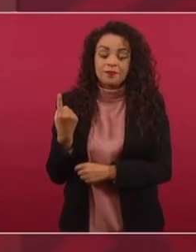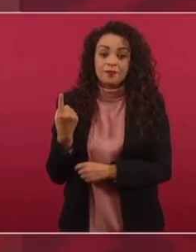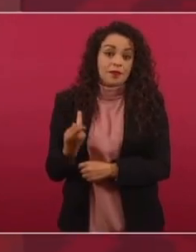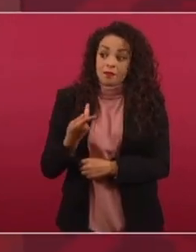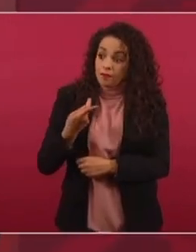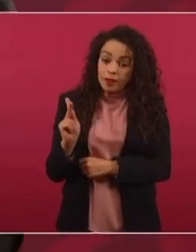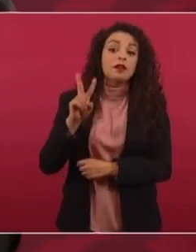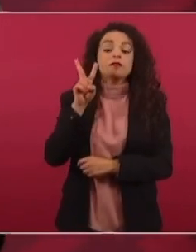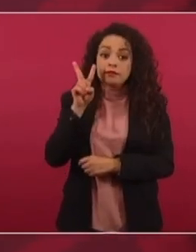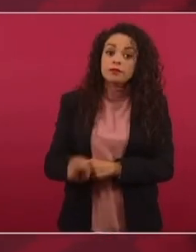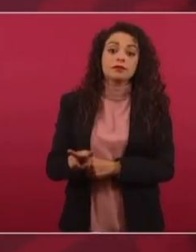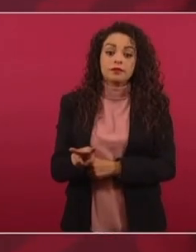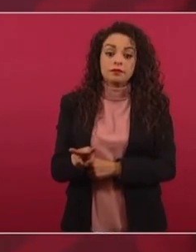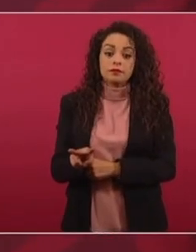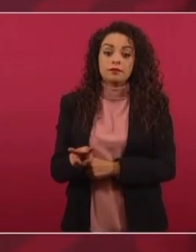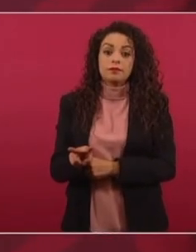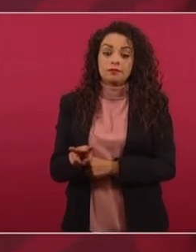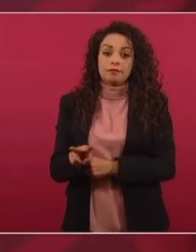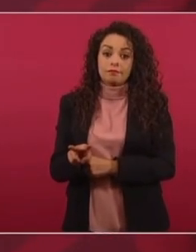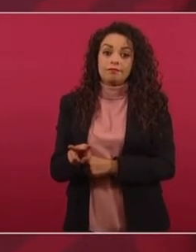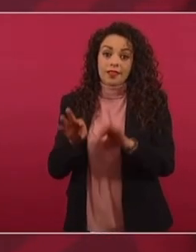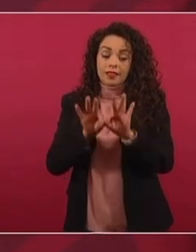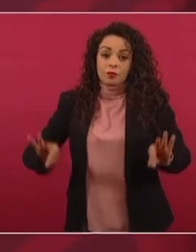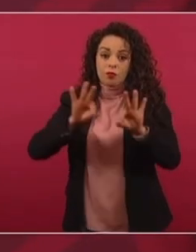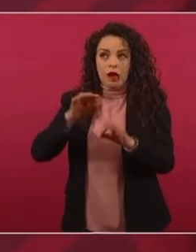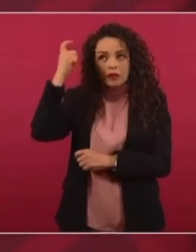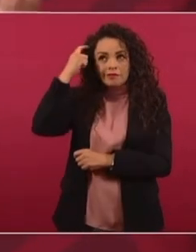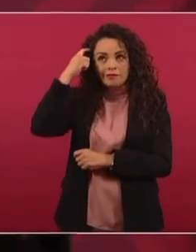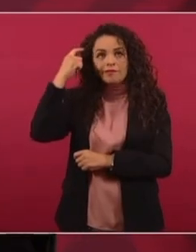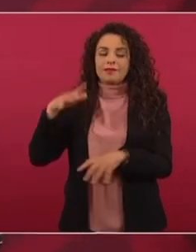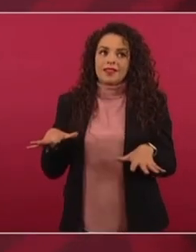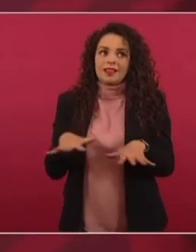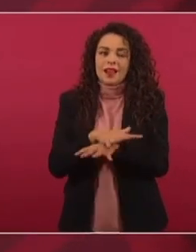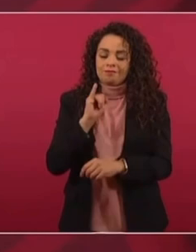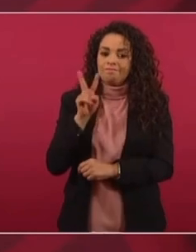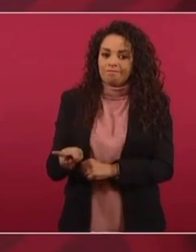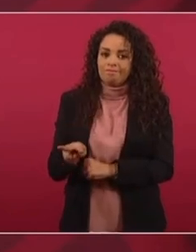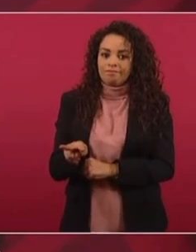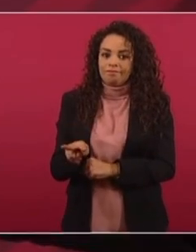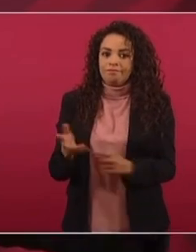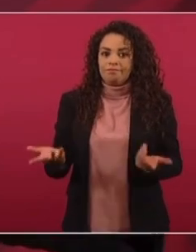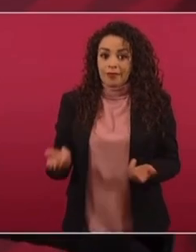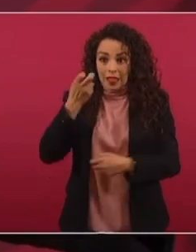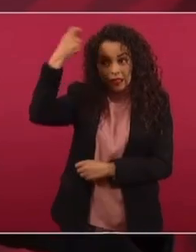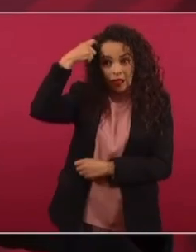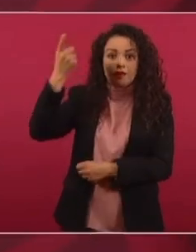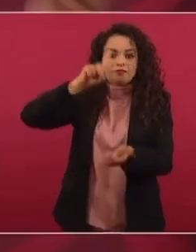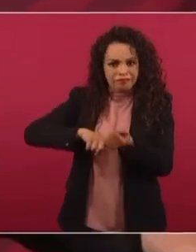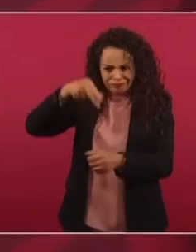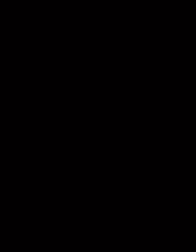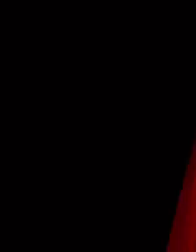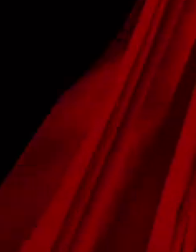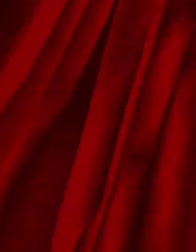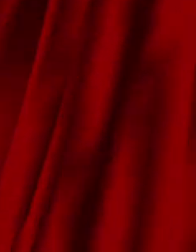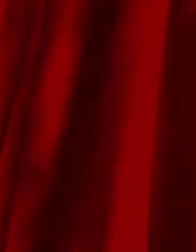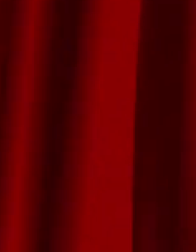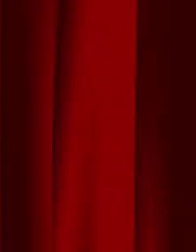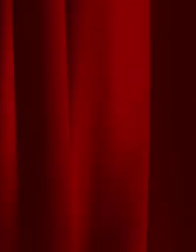saber rectificar, no caer en autocomplacencia. Es de sabios cambiar de opinión.